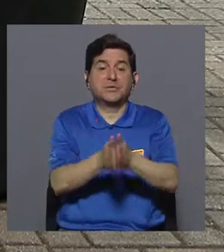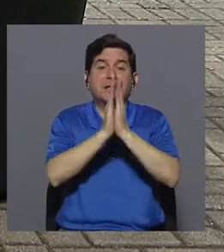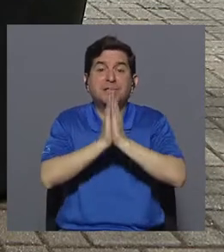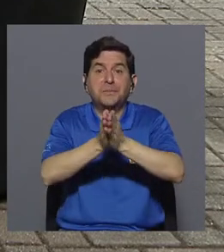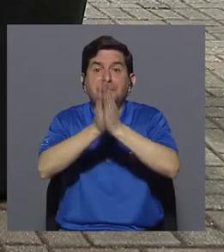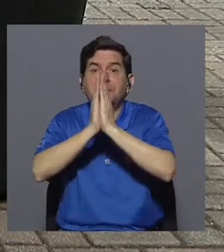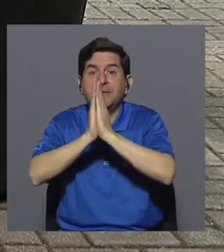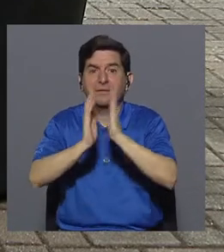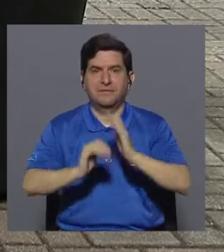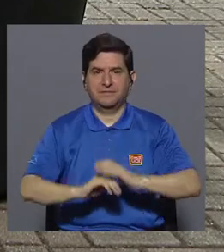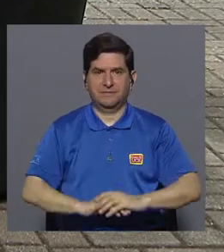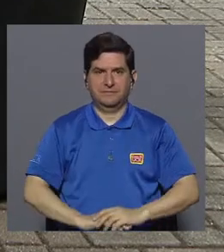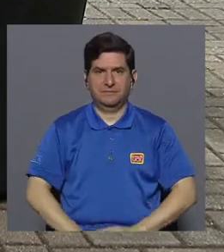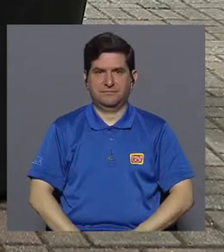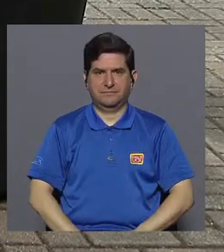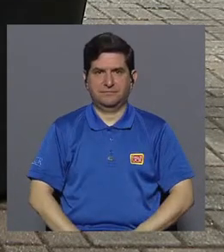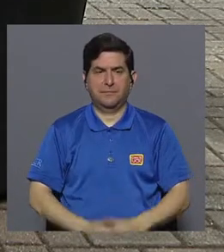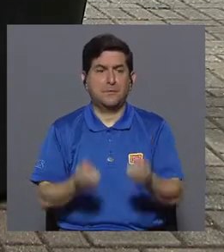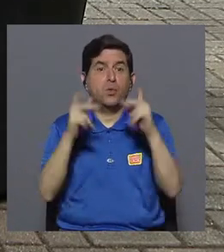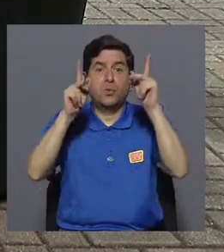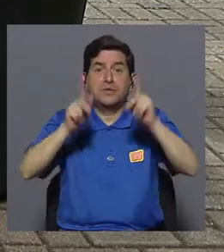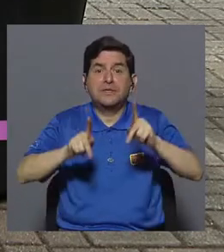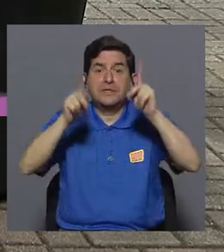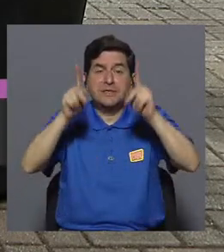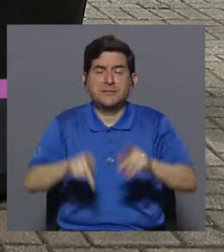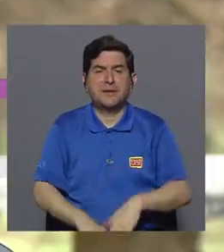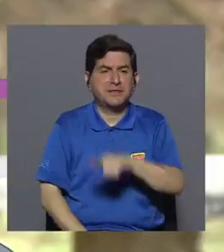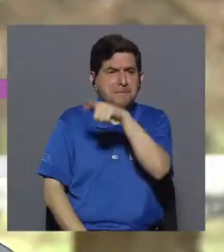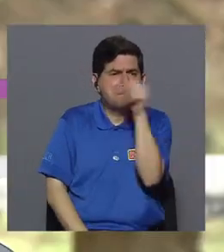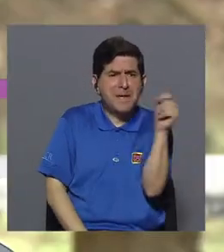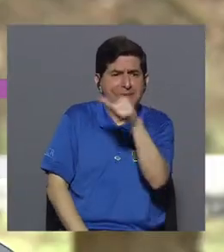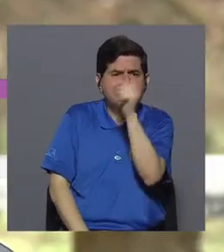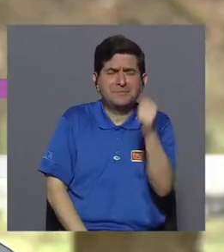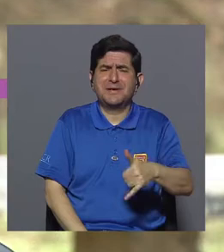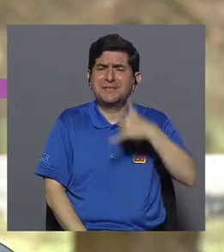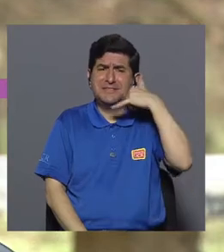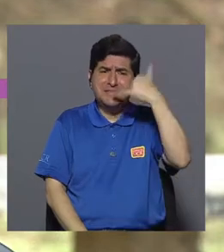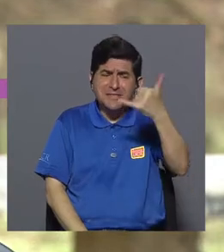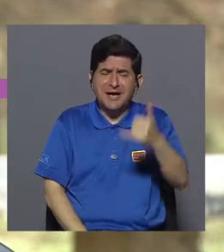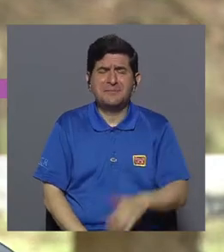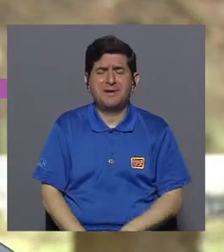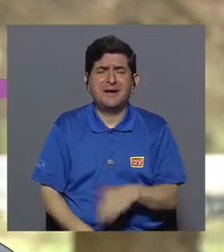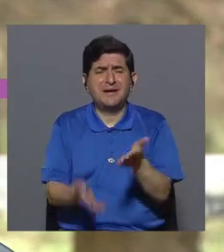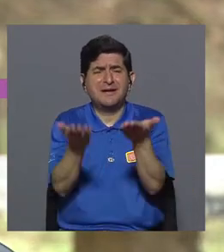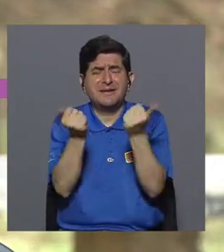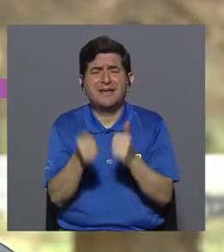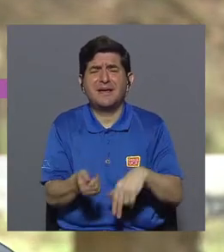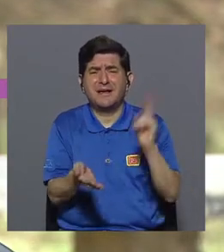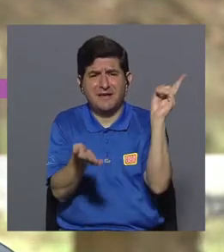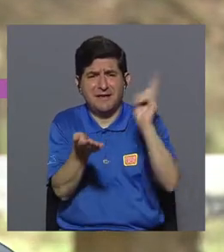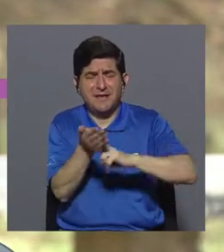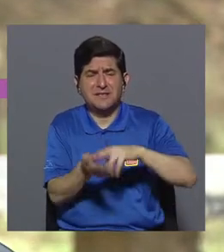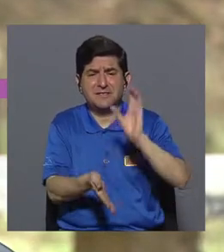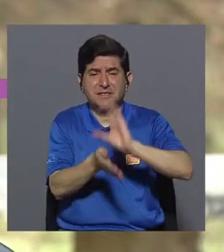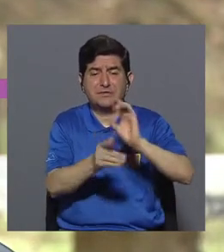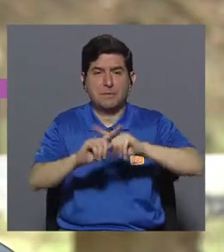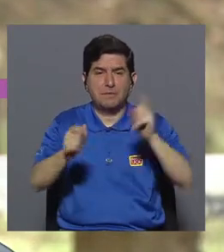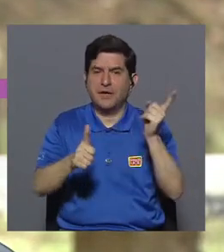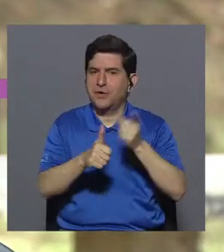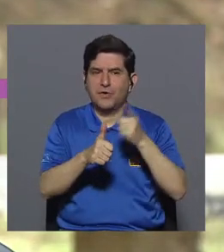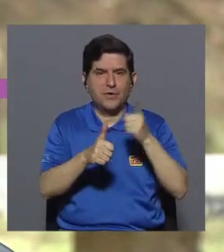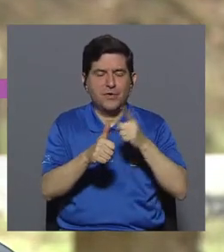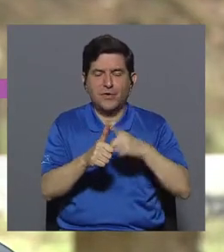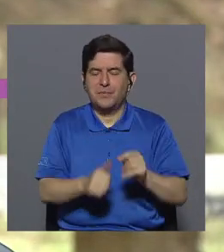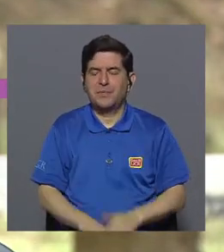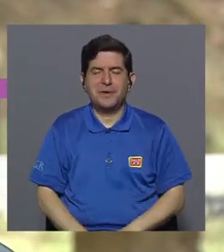usuarios lo solicitan, este, hay muchos usuarios que mes a mes llaman para inscribirse a la clínica y todavía no dan ese